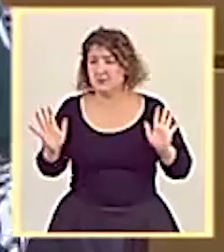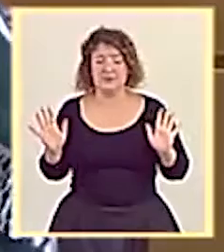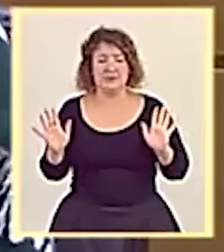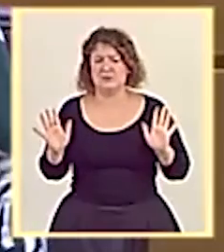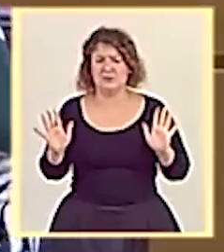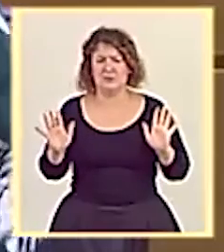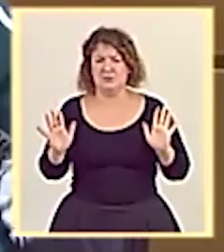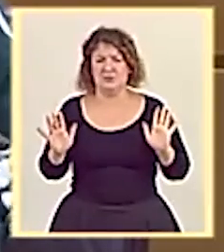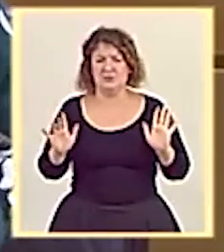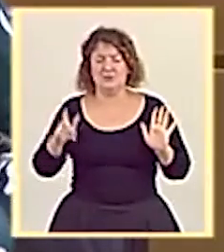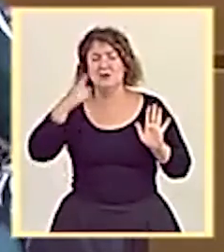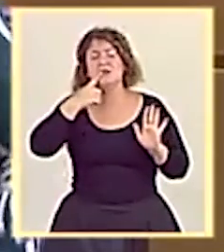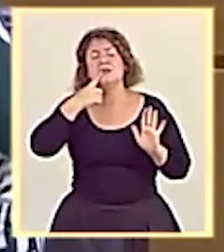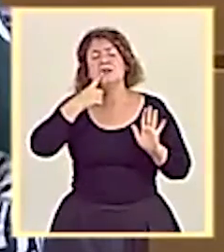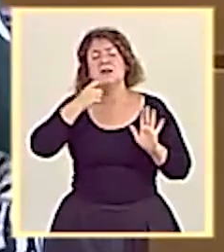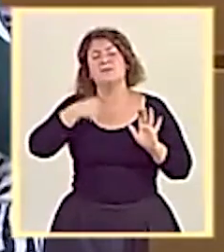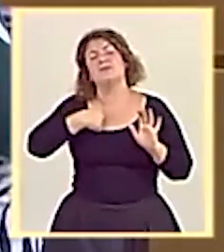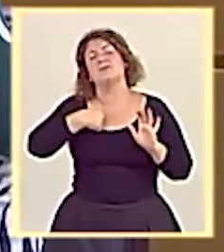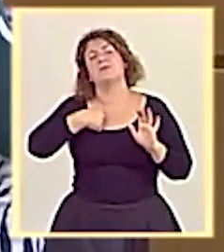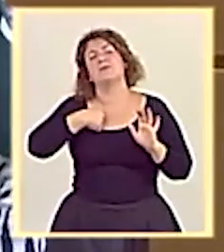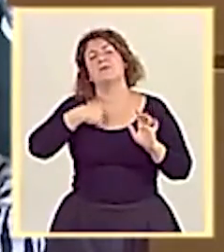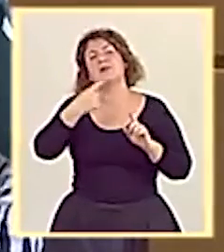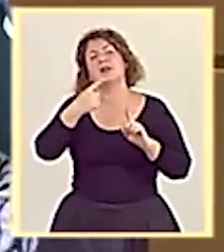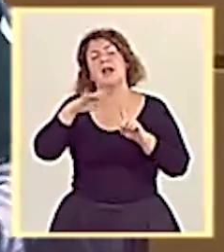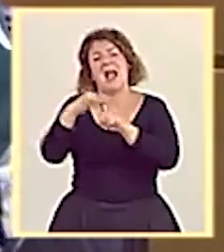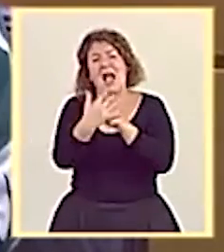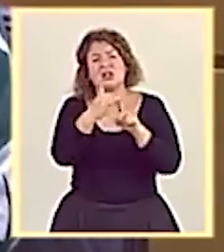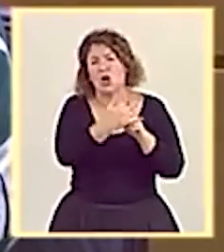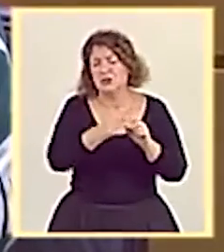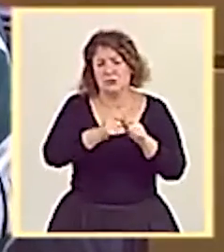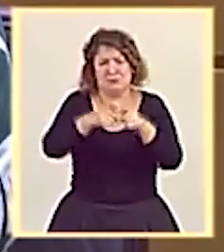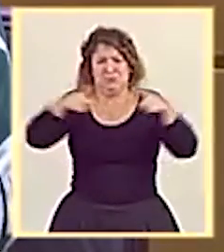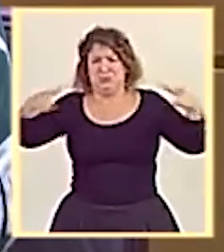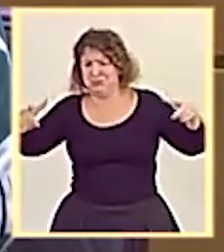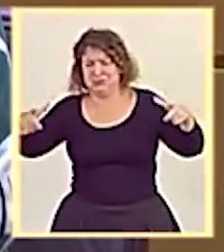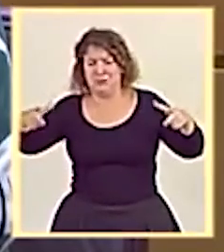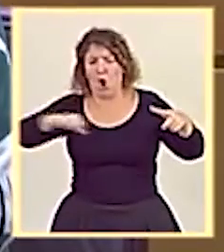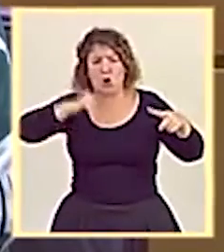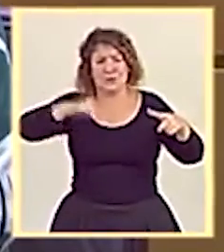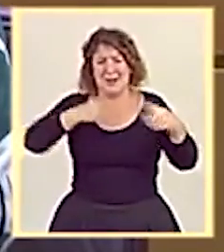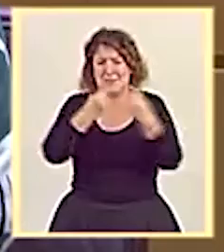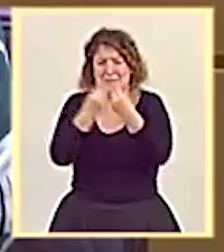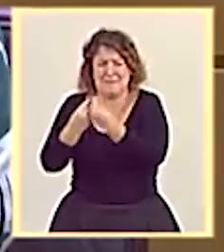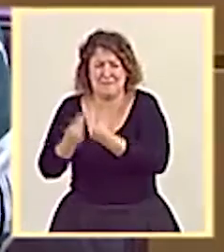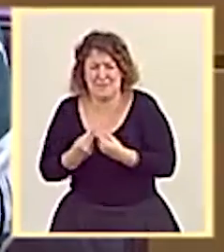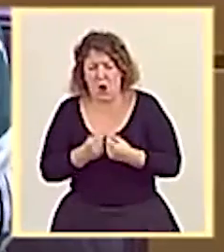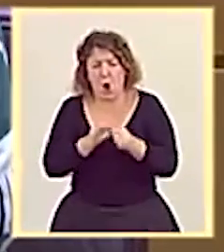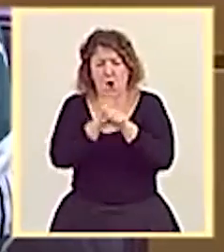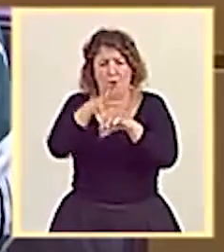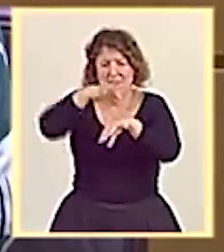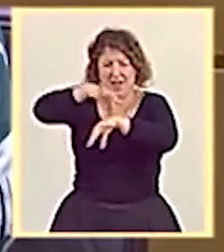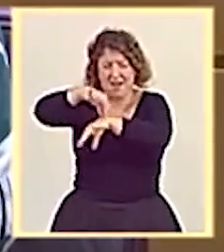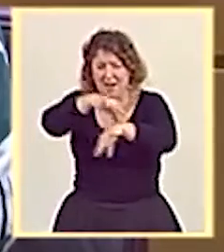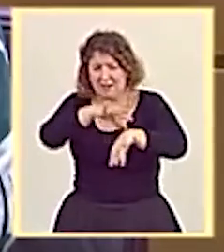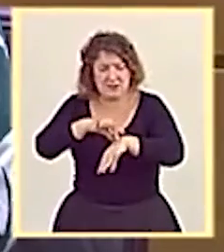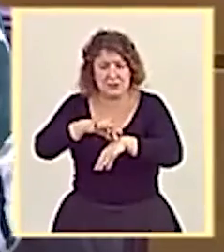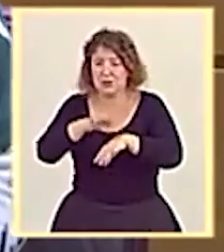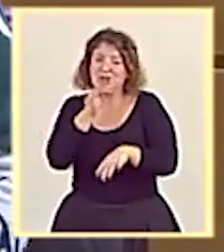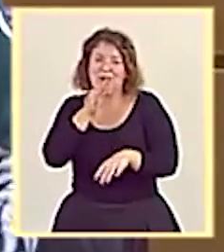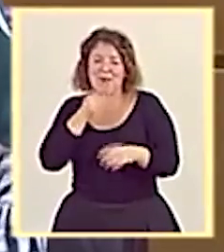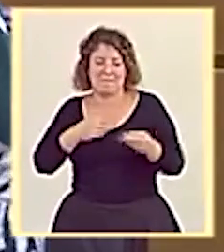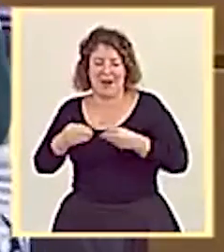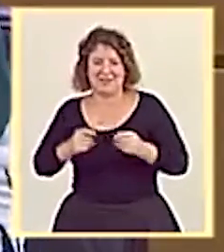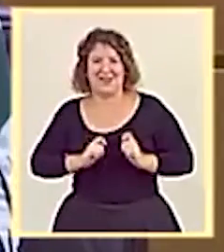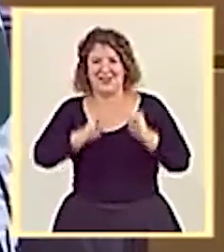disparados. Los hospitales han vuelto a llenarse de pacientes con COVID y ustedes están sin repartir el material, señor ministro.